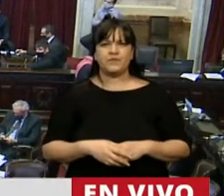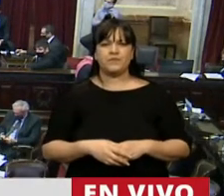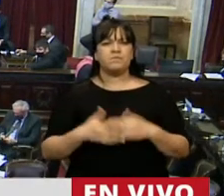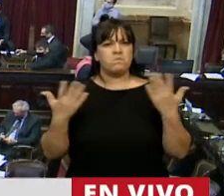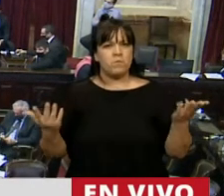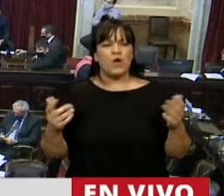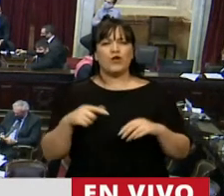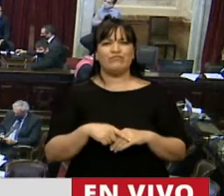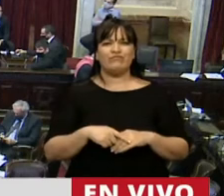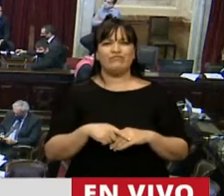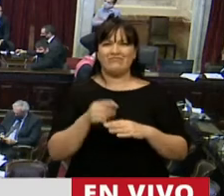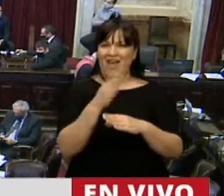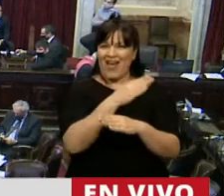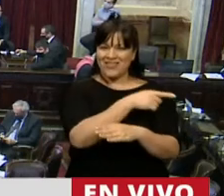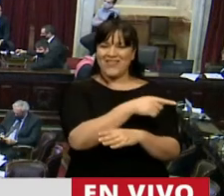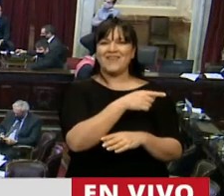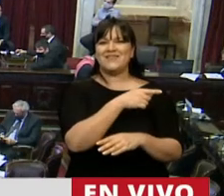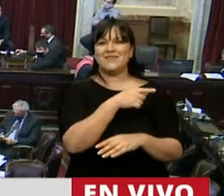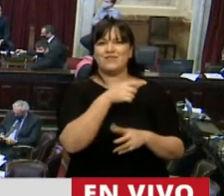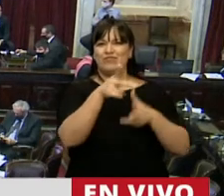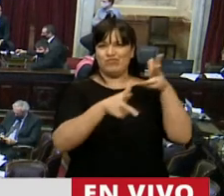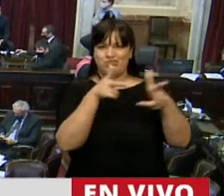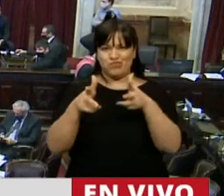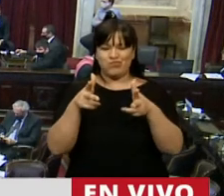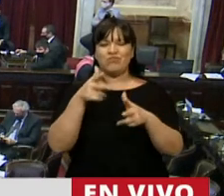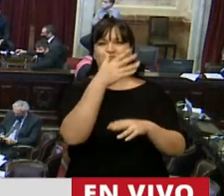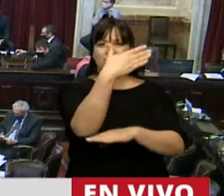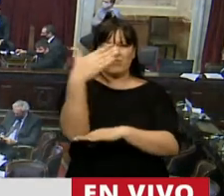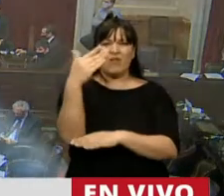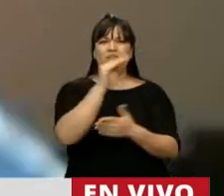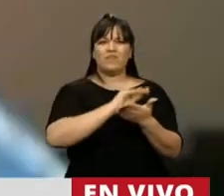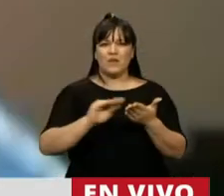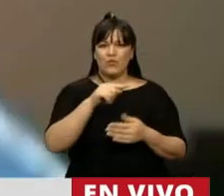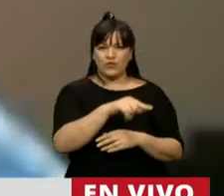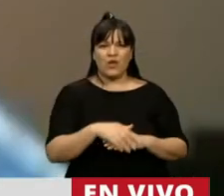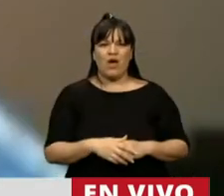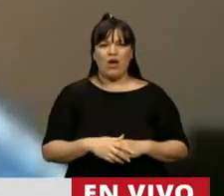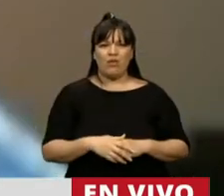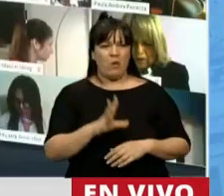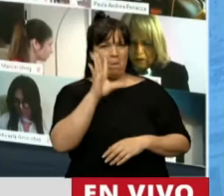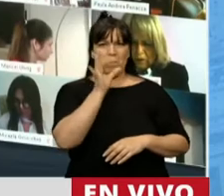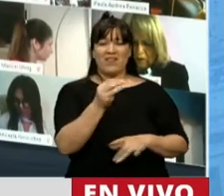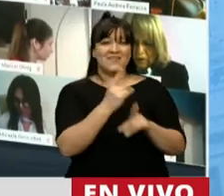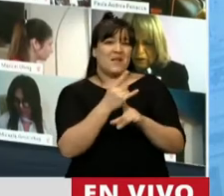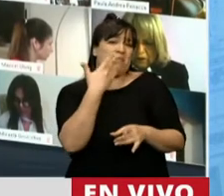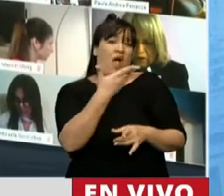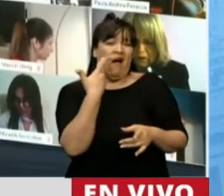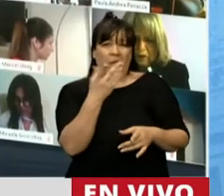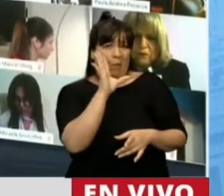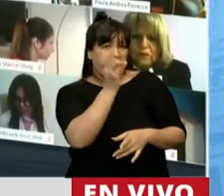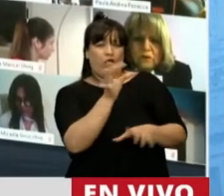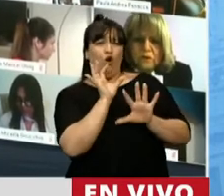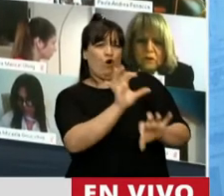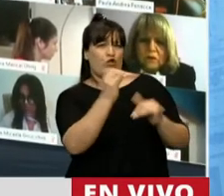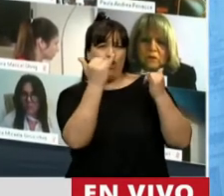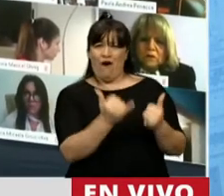Bueno, te cedían en la palabra, diputado, cada vez que habla destila odio y